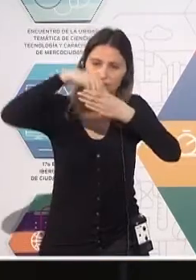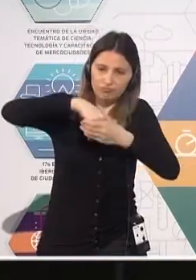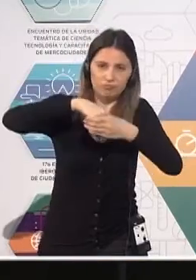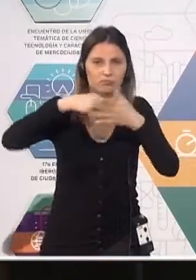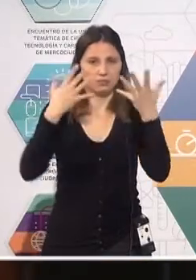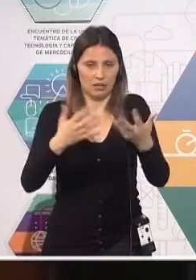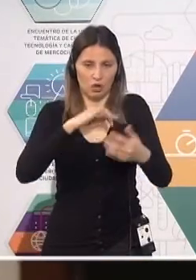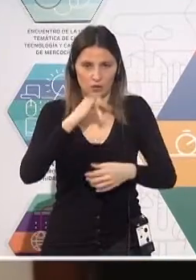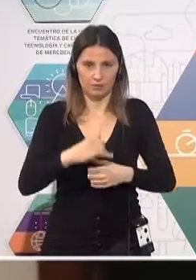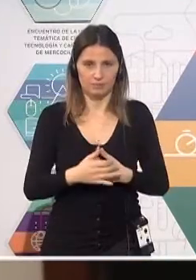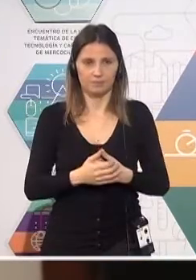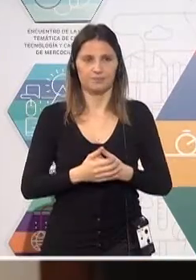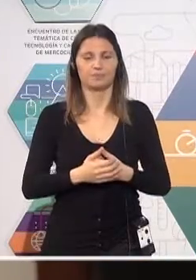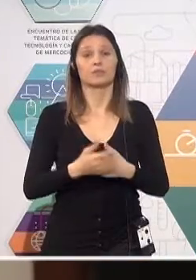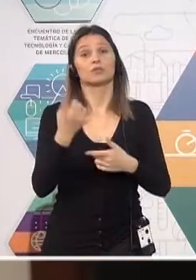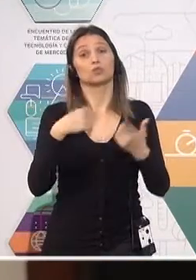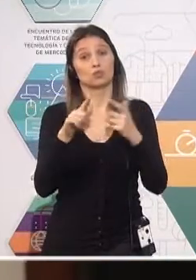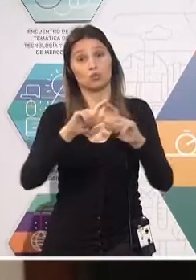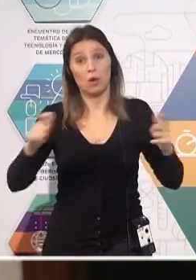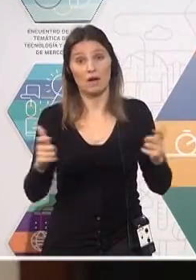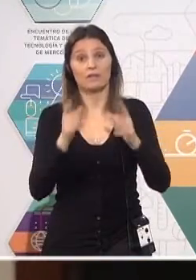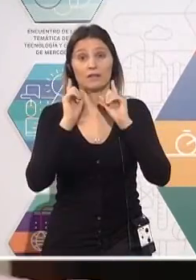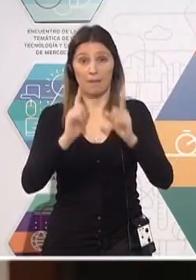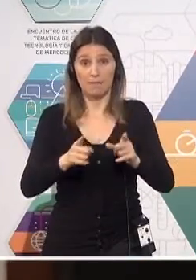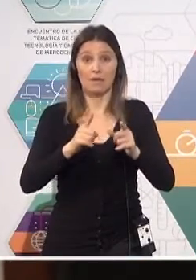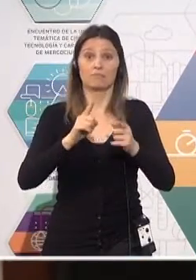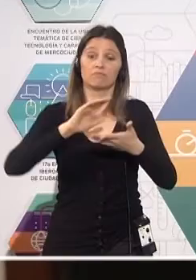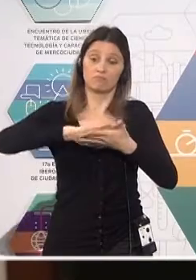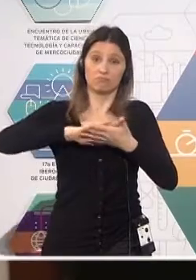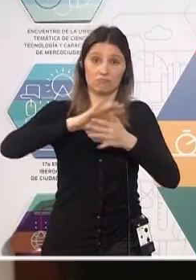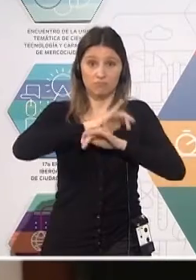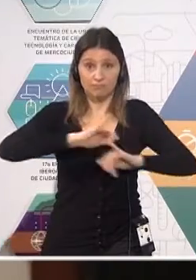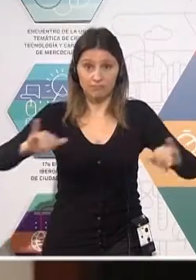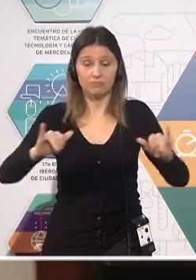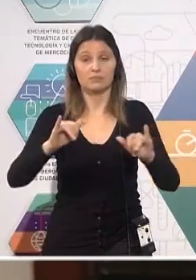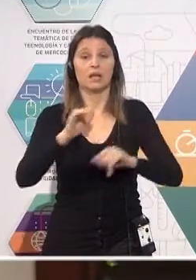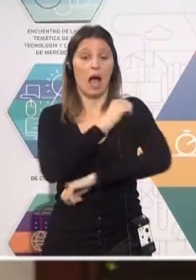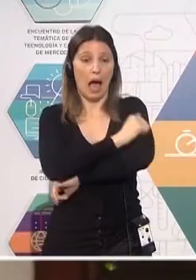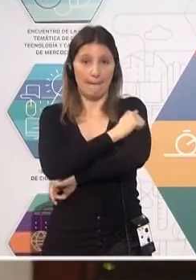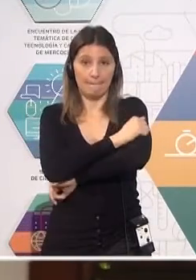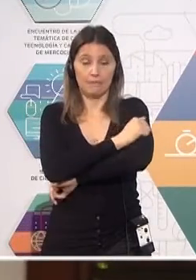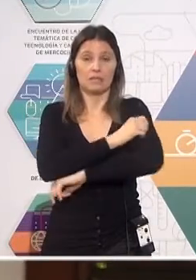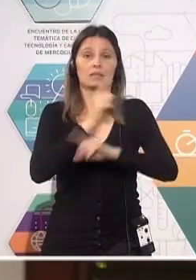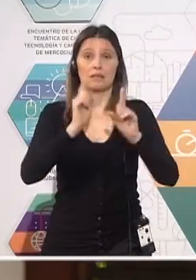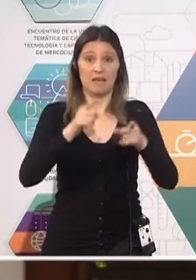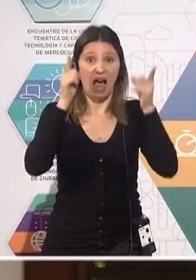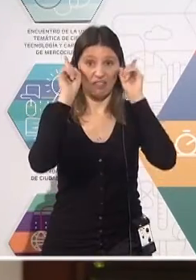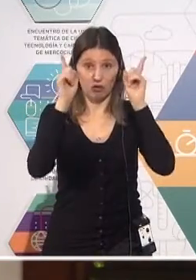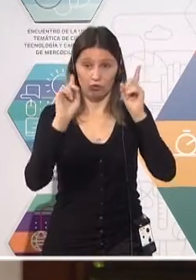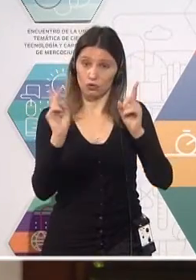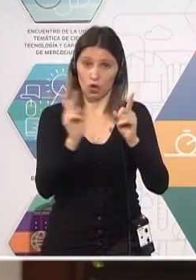quería compartir. Y tenemos la suerte de que está publicada en los dos Playstores, en tanto el de Apple y en el de Android.